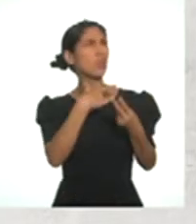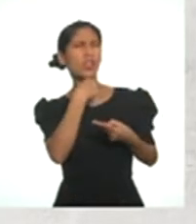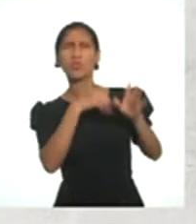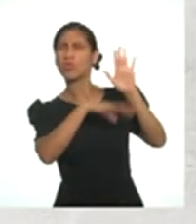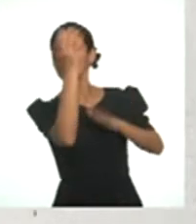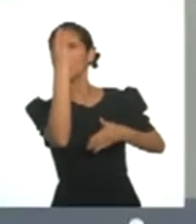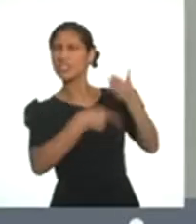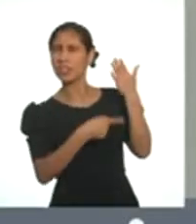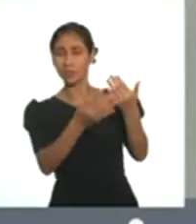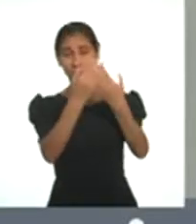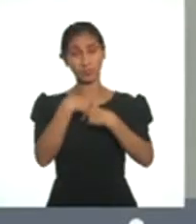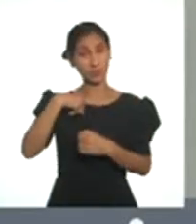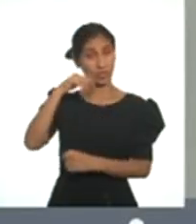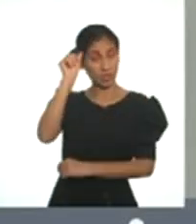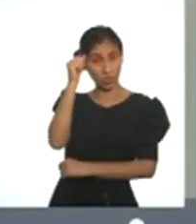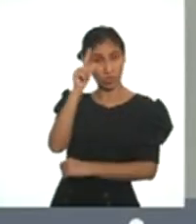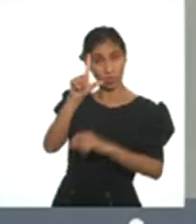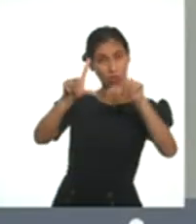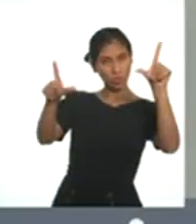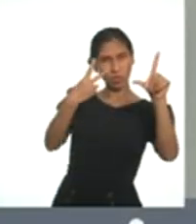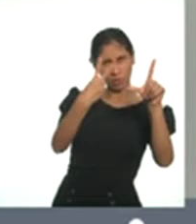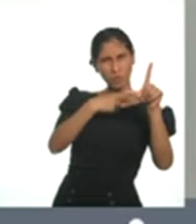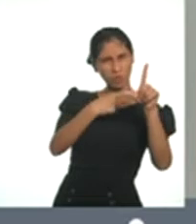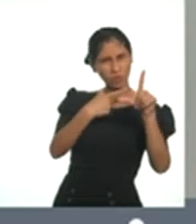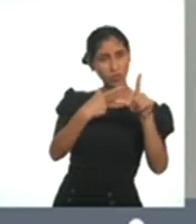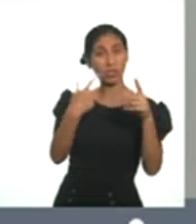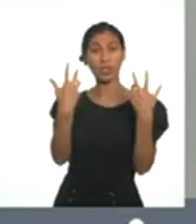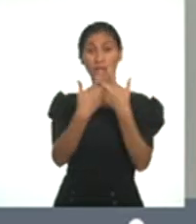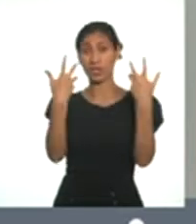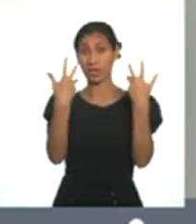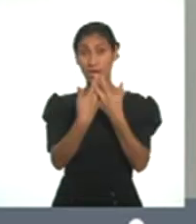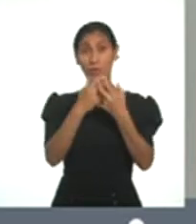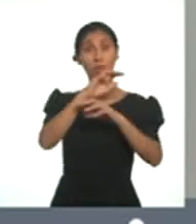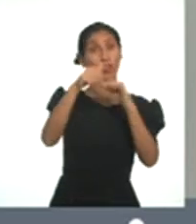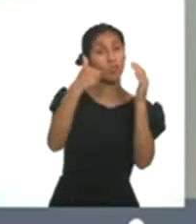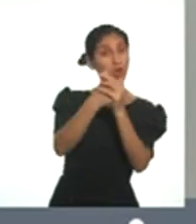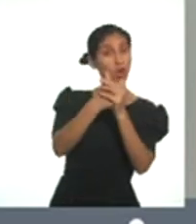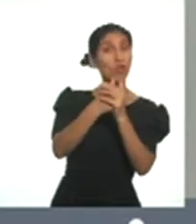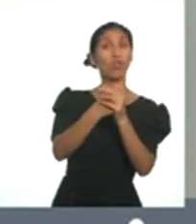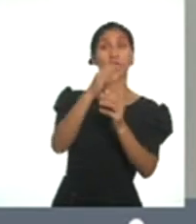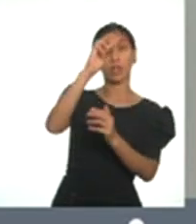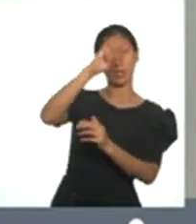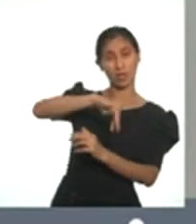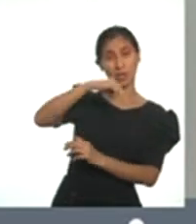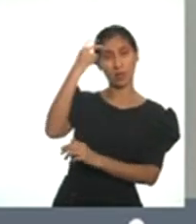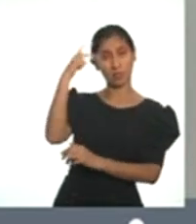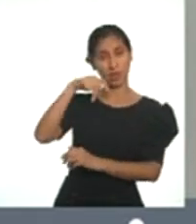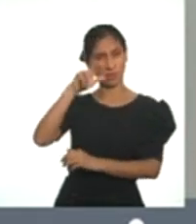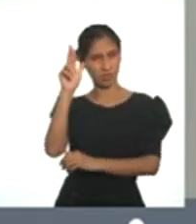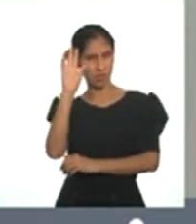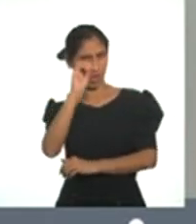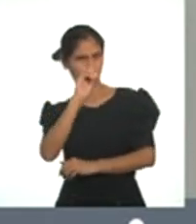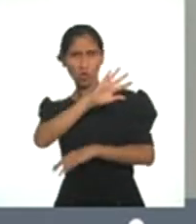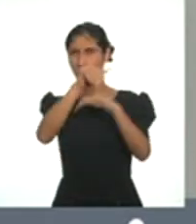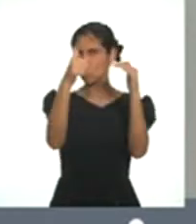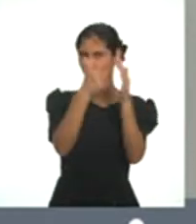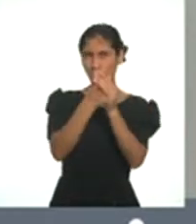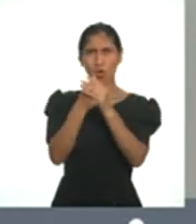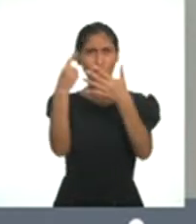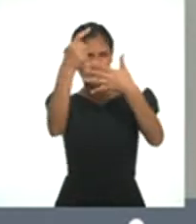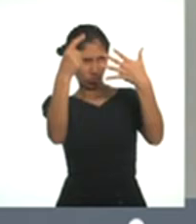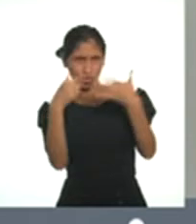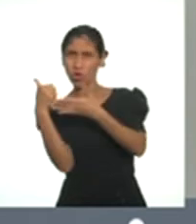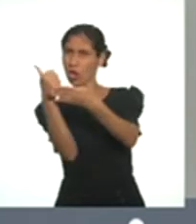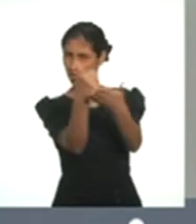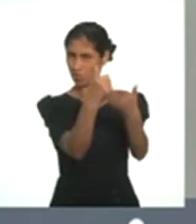gustó más? Recuerdo uno que me gustó mucho, que se trataba de la Cuenca del Mantaro y todo lo que ésta nos ofrece al resto del país. Y no